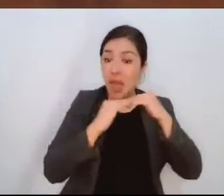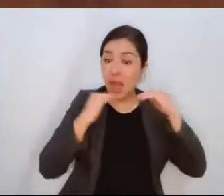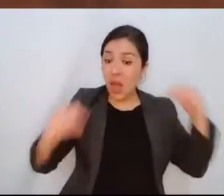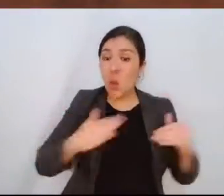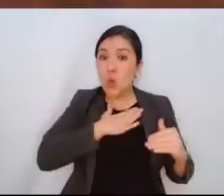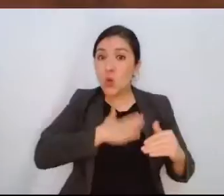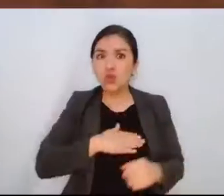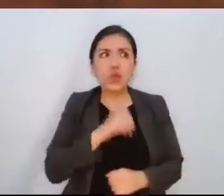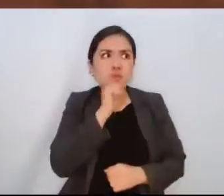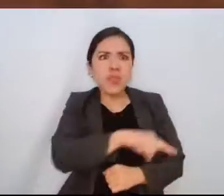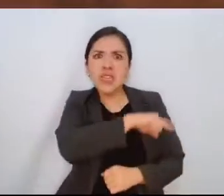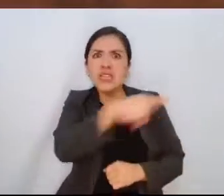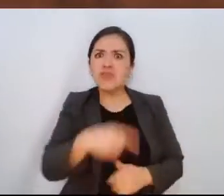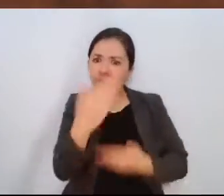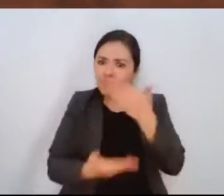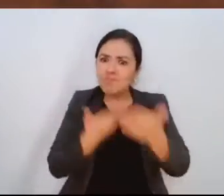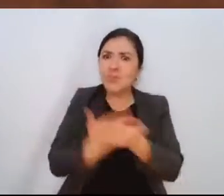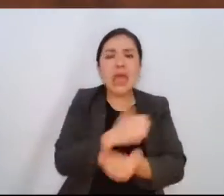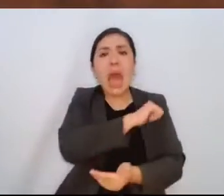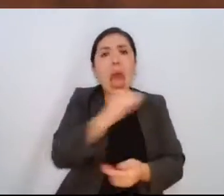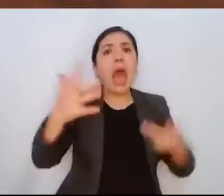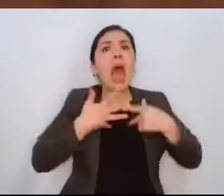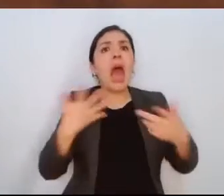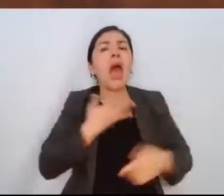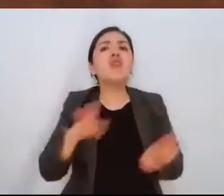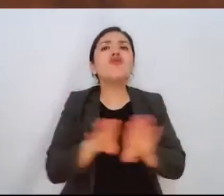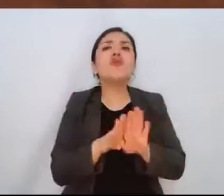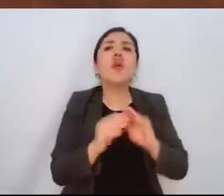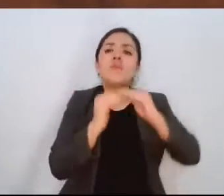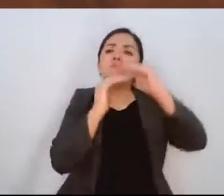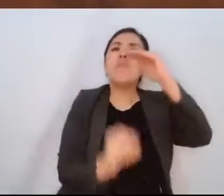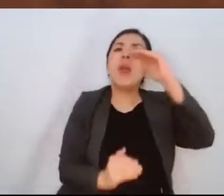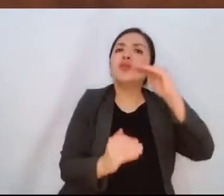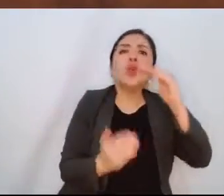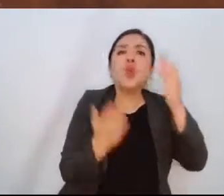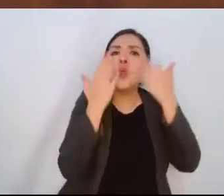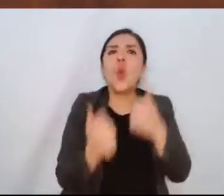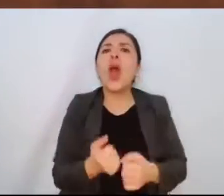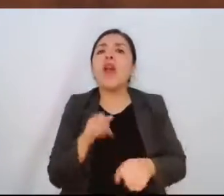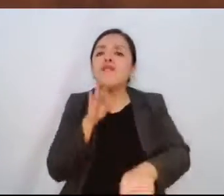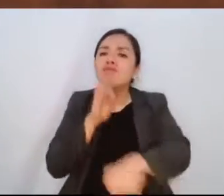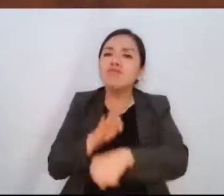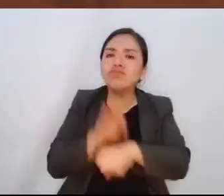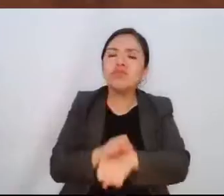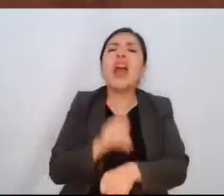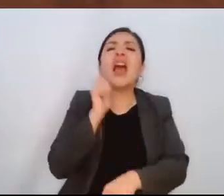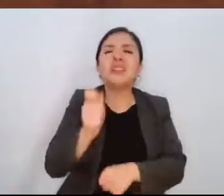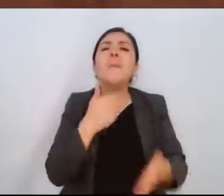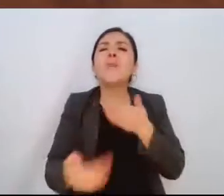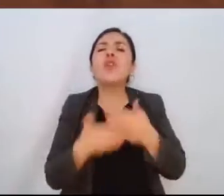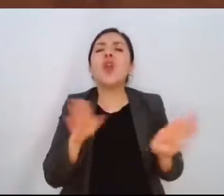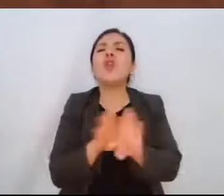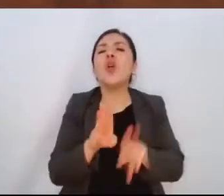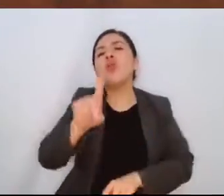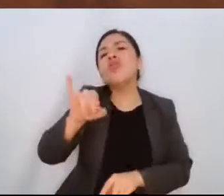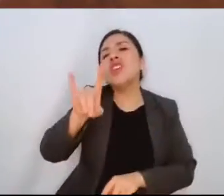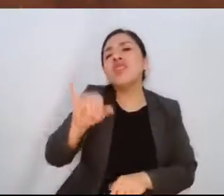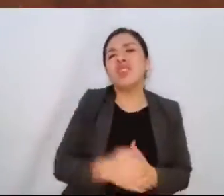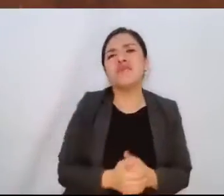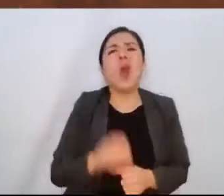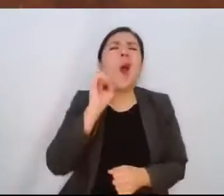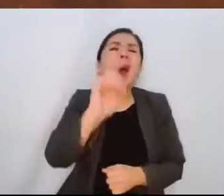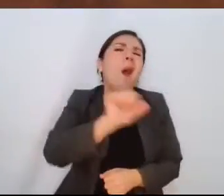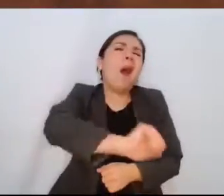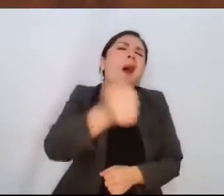piden y lo exigen aquellos que se encuentran en desventaja, cuando hablamos de las famosas modalidades como el Didi, o como otros